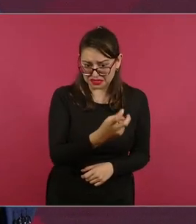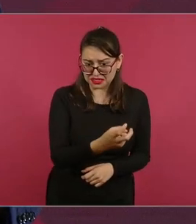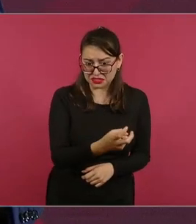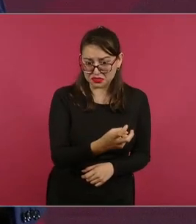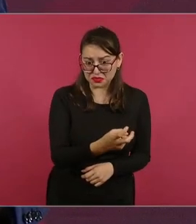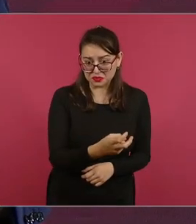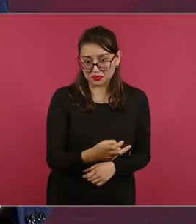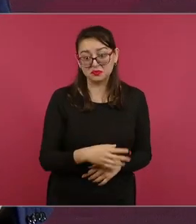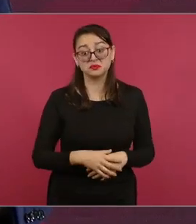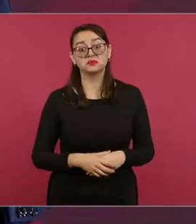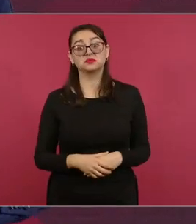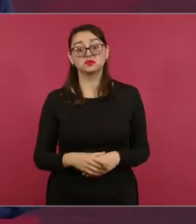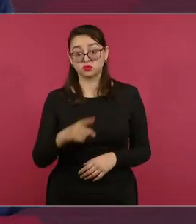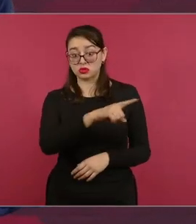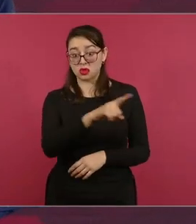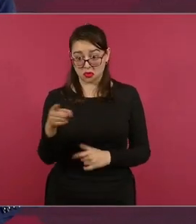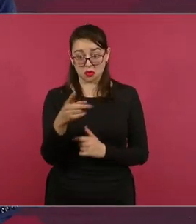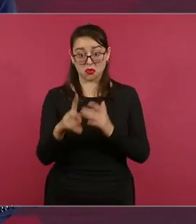¿Lo volvería a hacer?